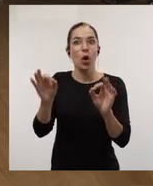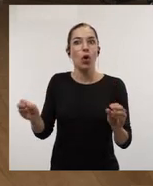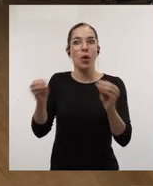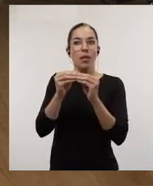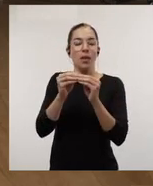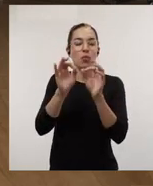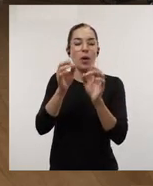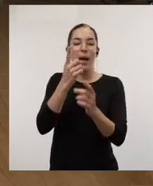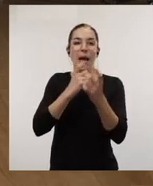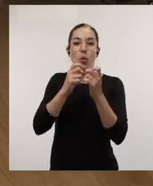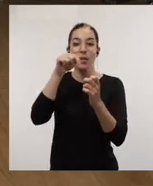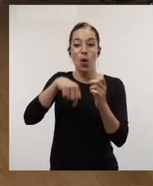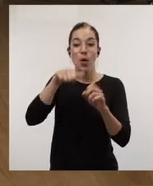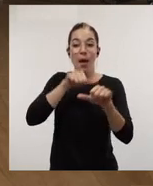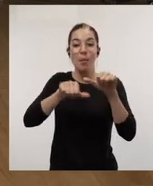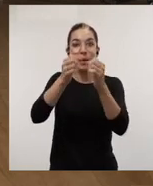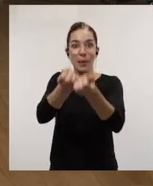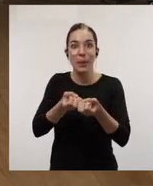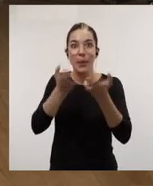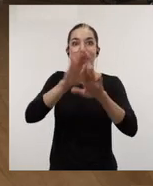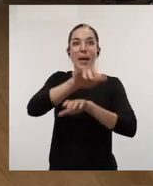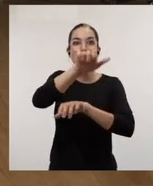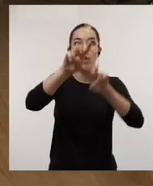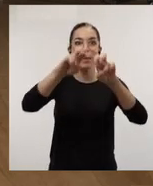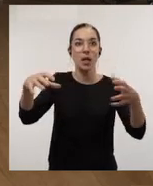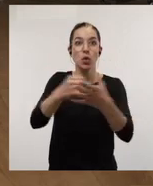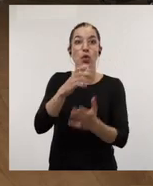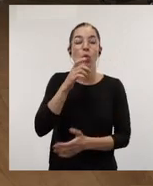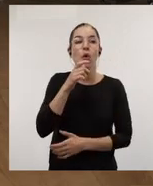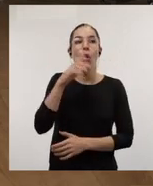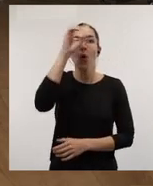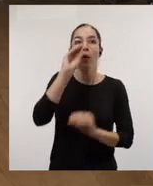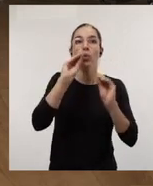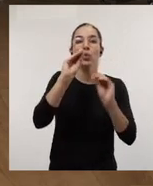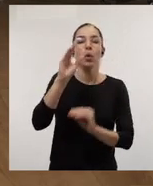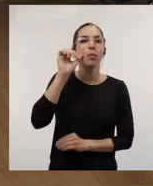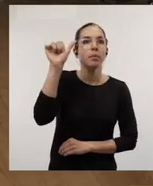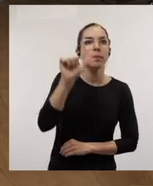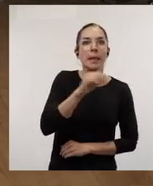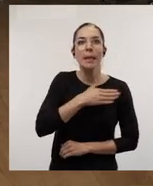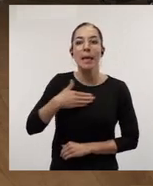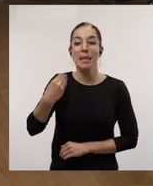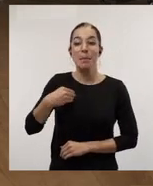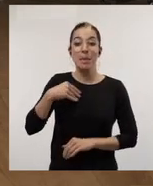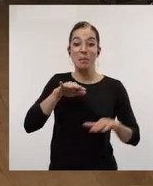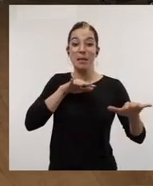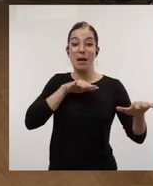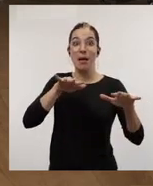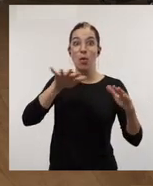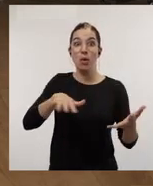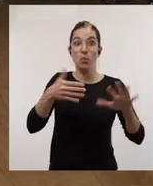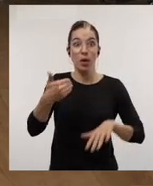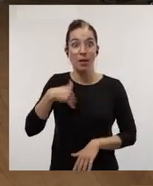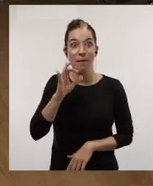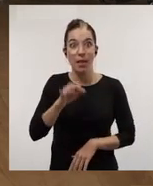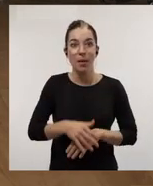partir de hoy a todos los investigadores porque queréis escuchar su voz y conocer su opinión sobre esas acciones que ya habéis lanzado.